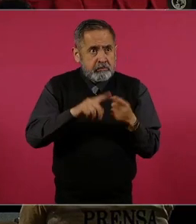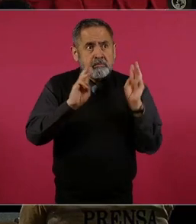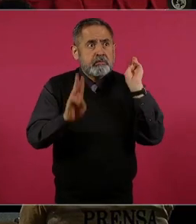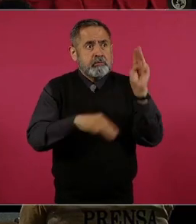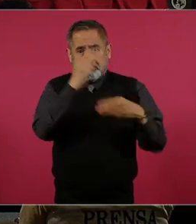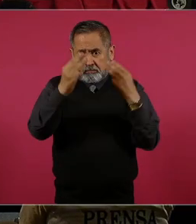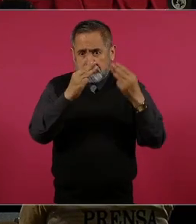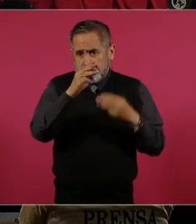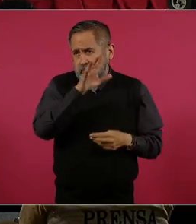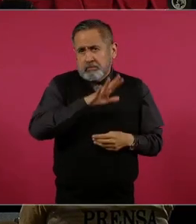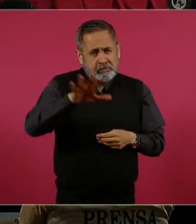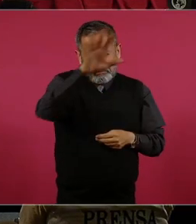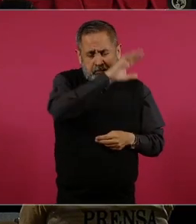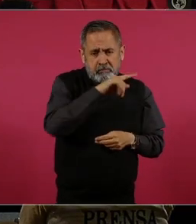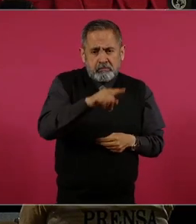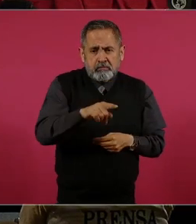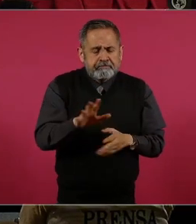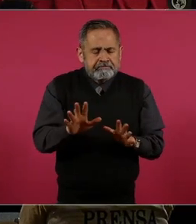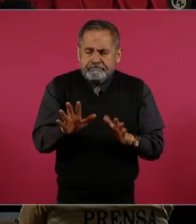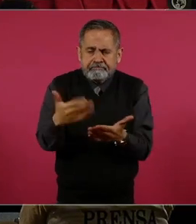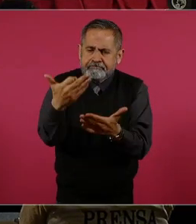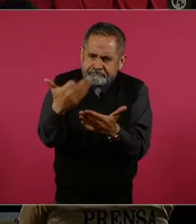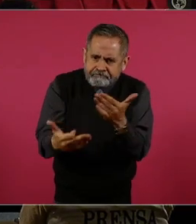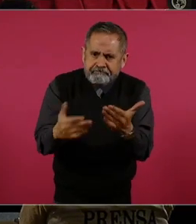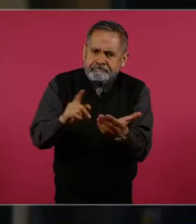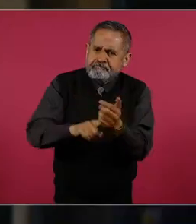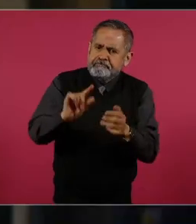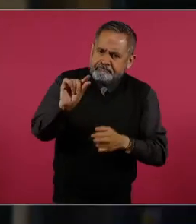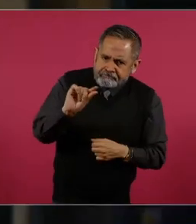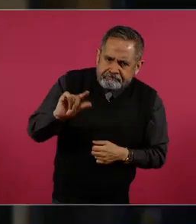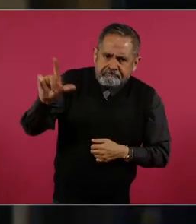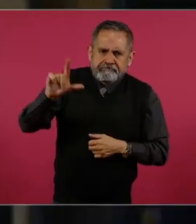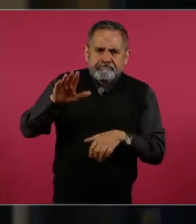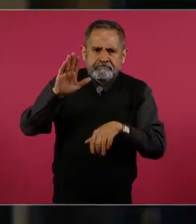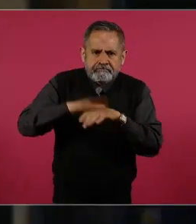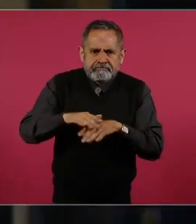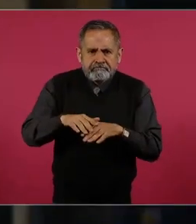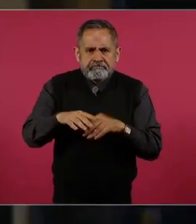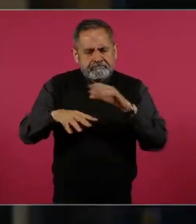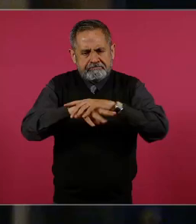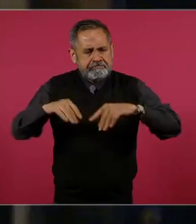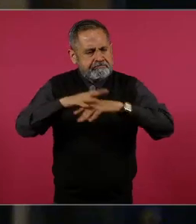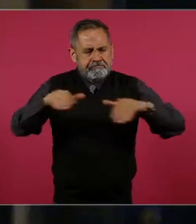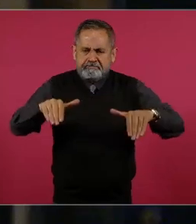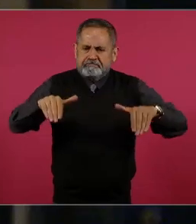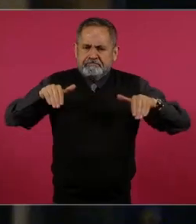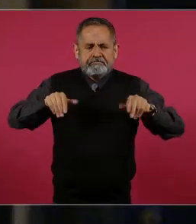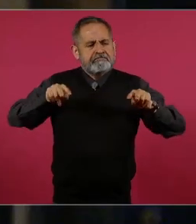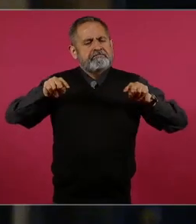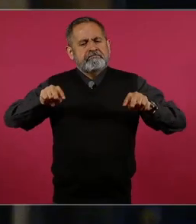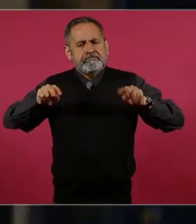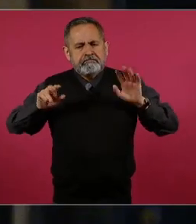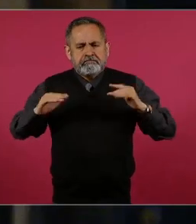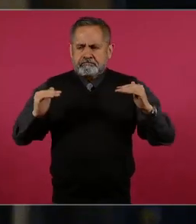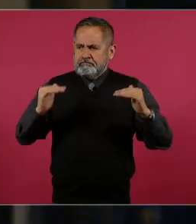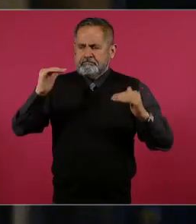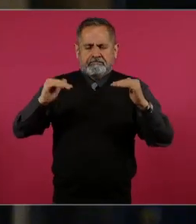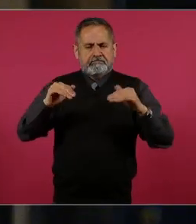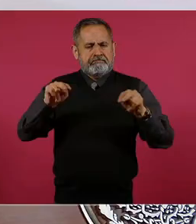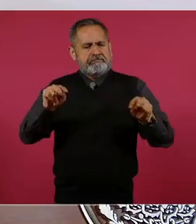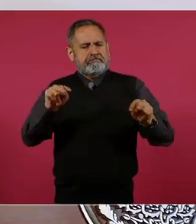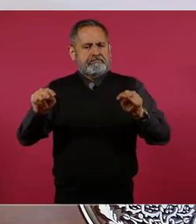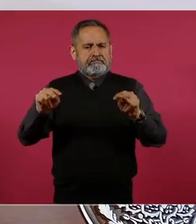mundo, hace falta más profesionalismo, más objetividad, más equilibrio,